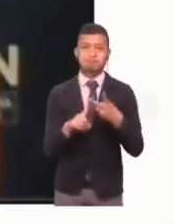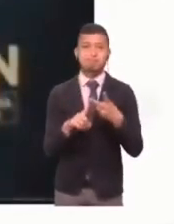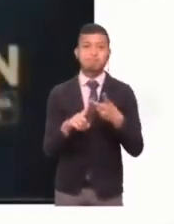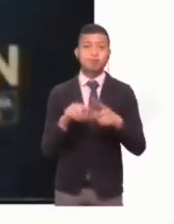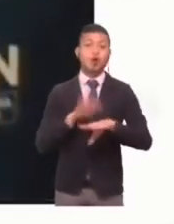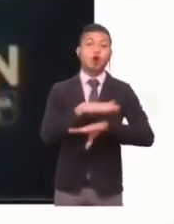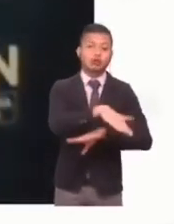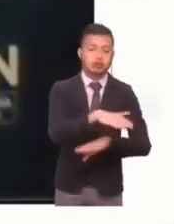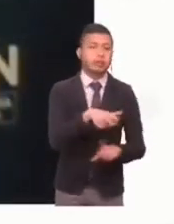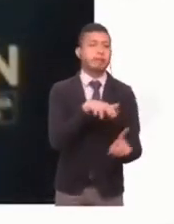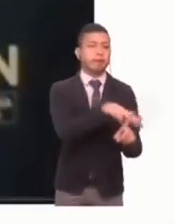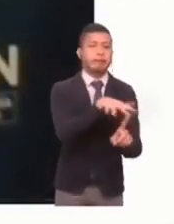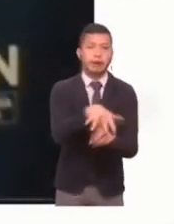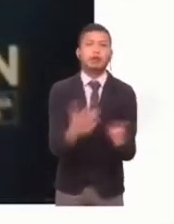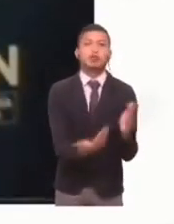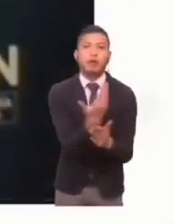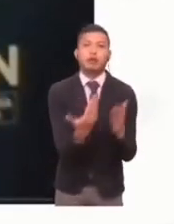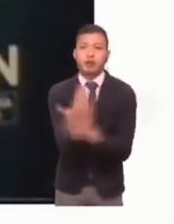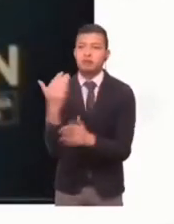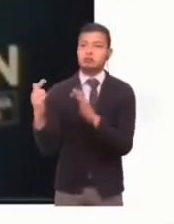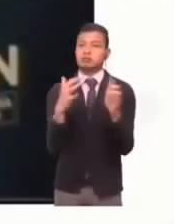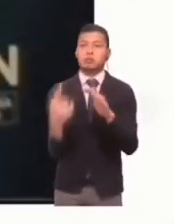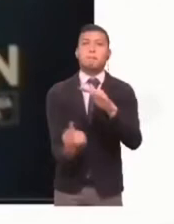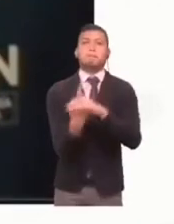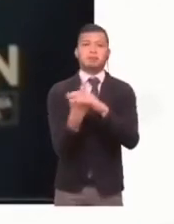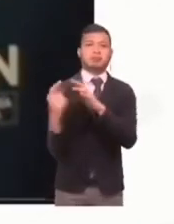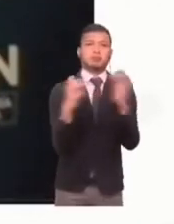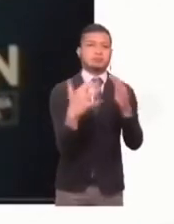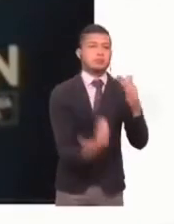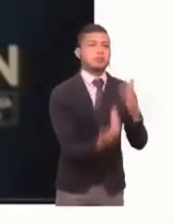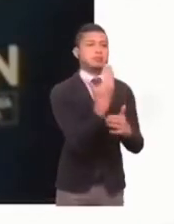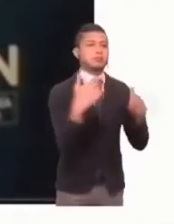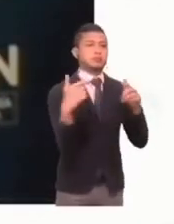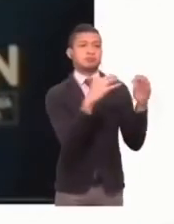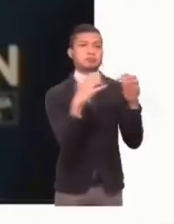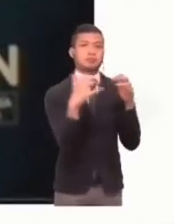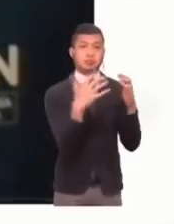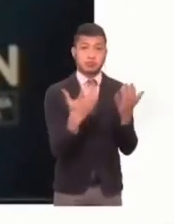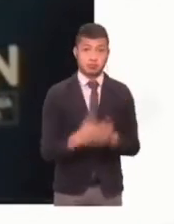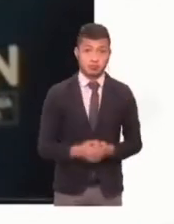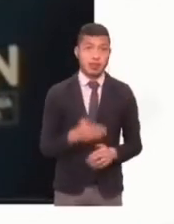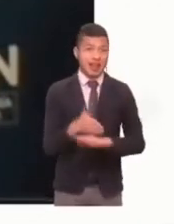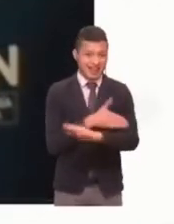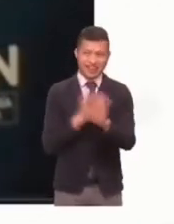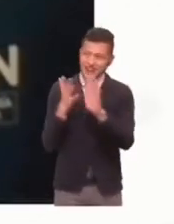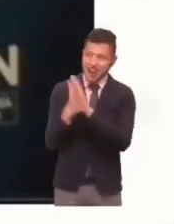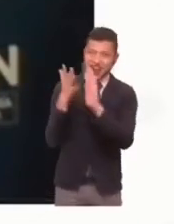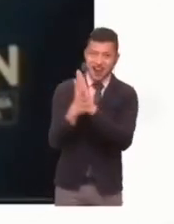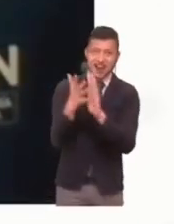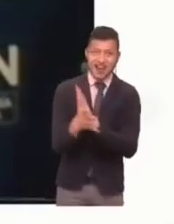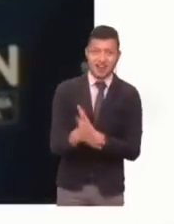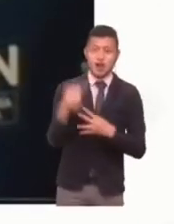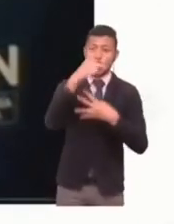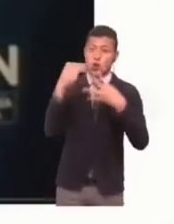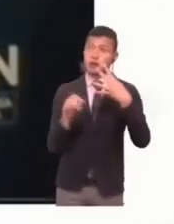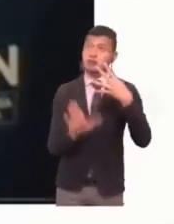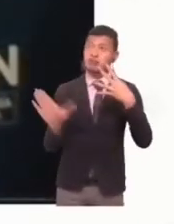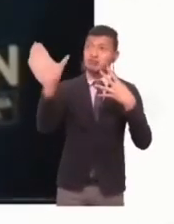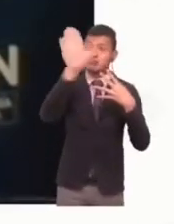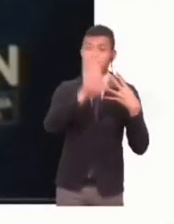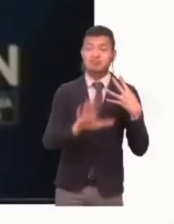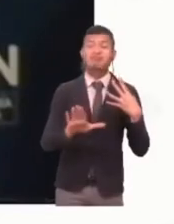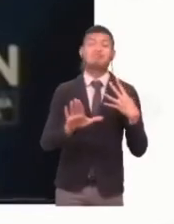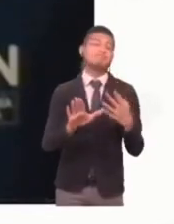digámoslo así, entre comillas, de nuevos conflictos, porque hay nuevos actores, y José Emilio los acaba de señalar, en las cuatro zonas del país.